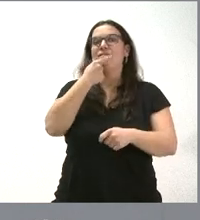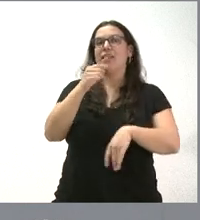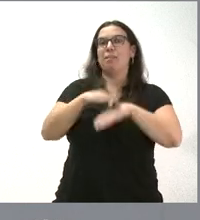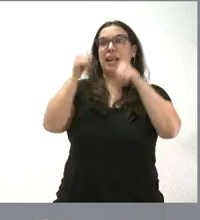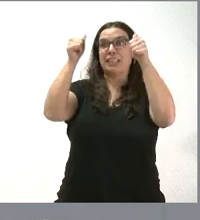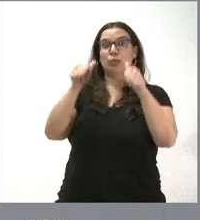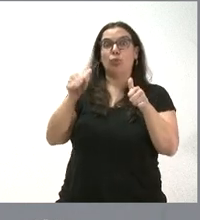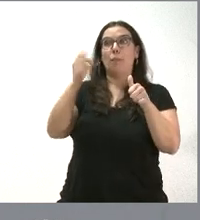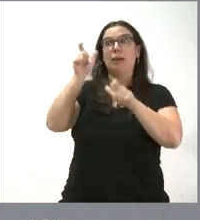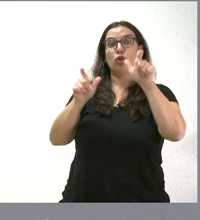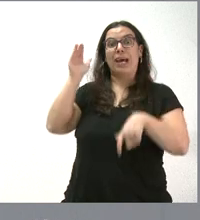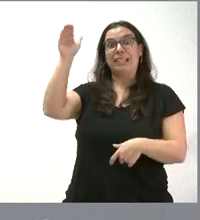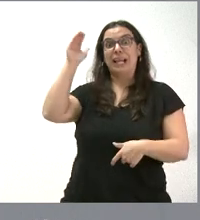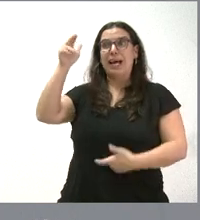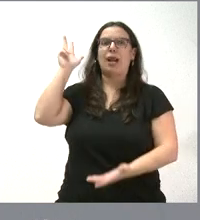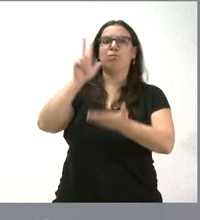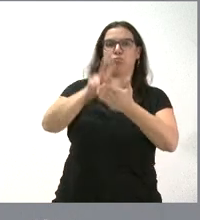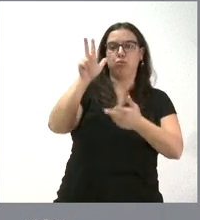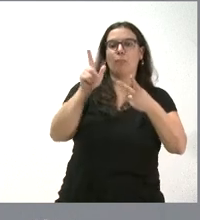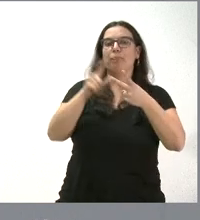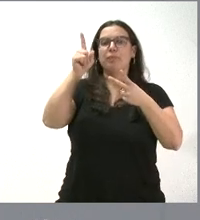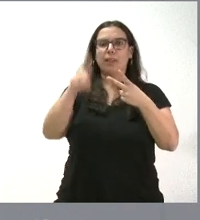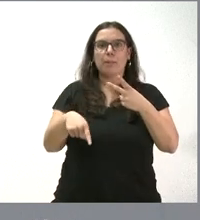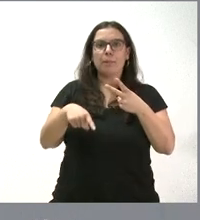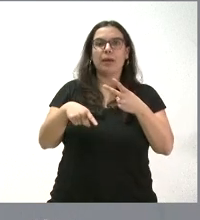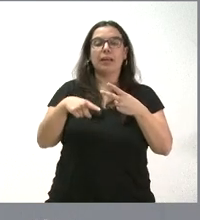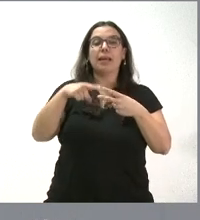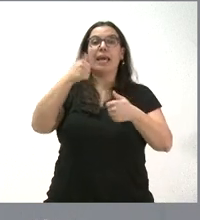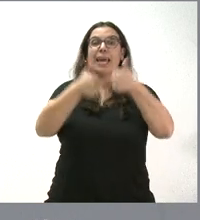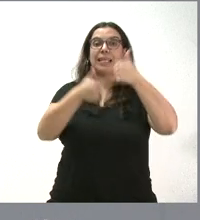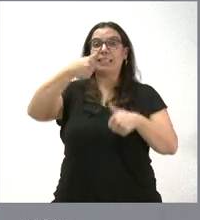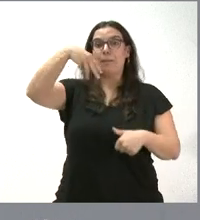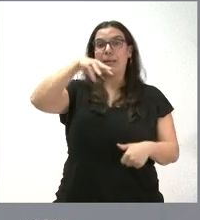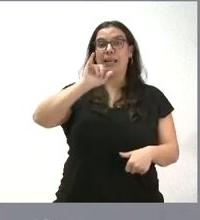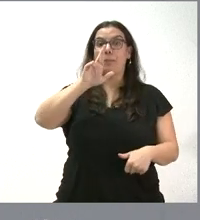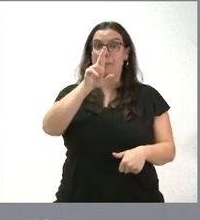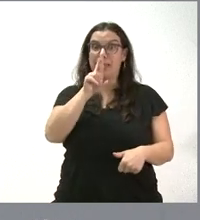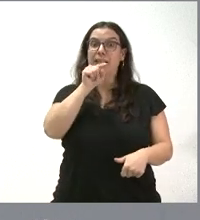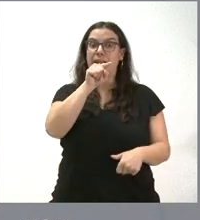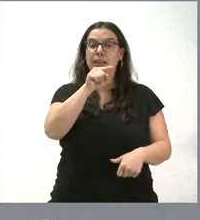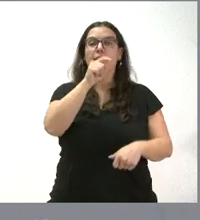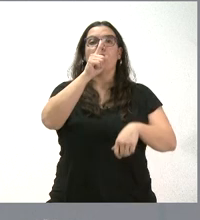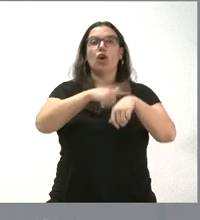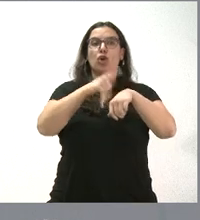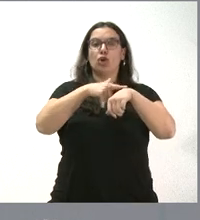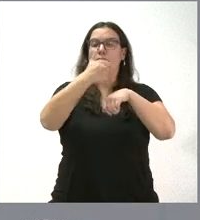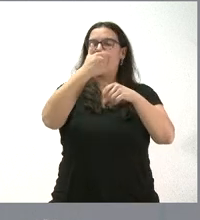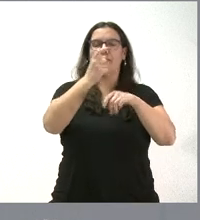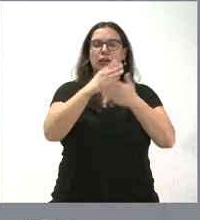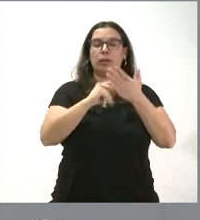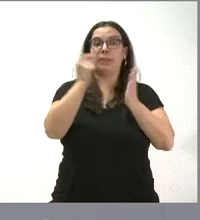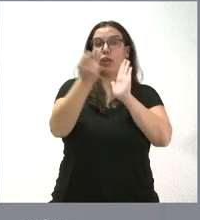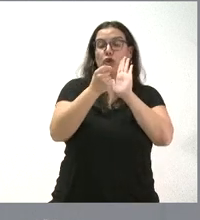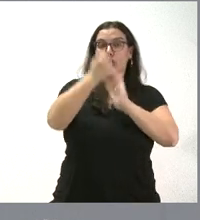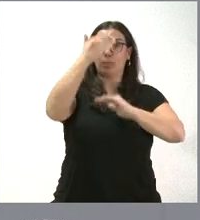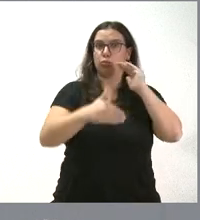extracomunitarios, que es no estableciendo una nota de corte en el examen MIR, que es consiguiendo que los médicos que no pueden